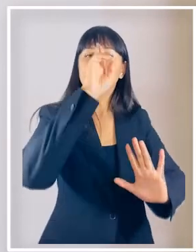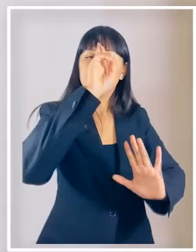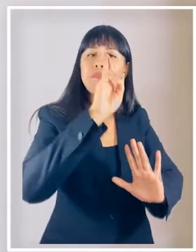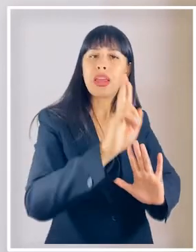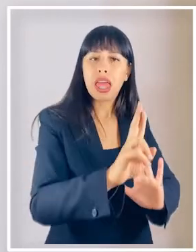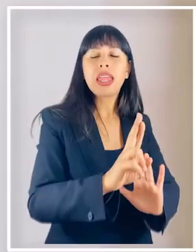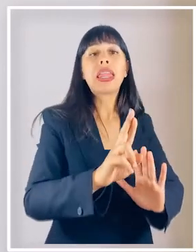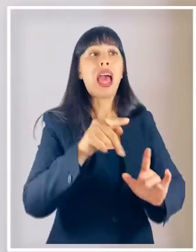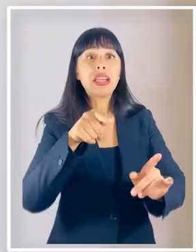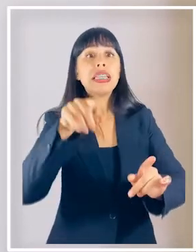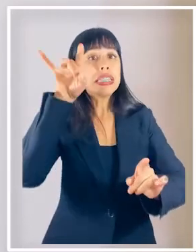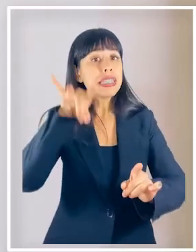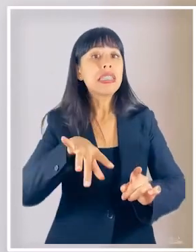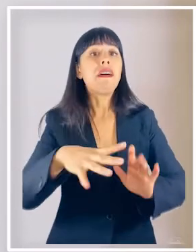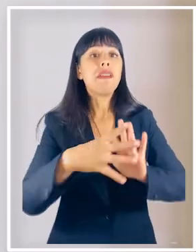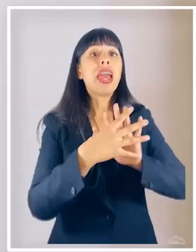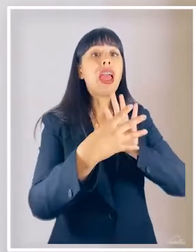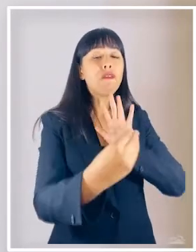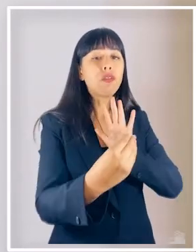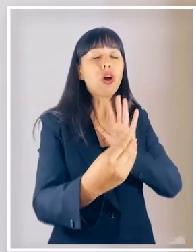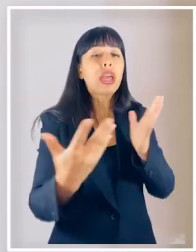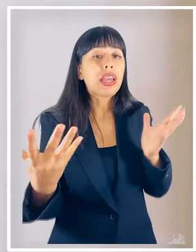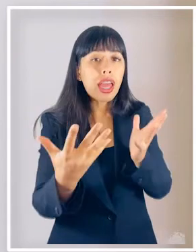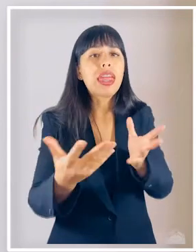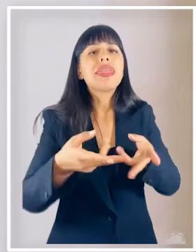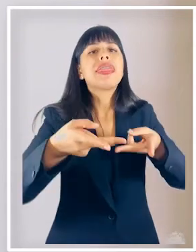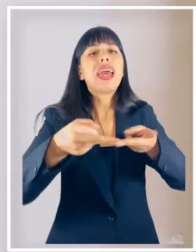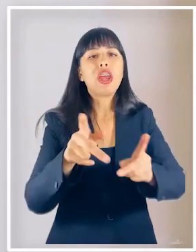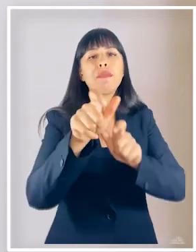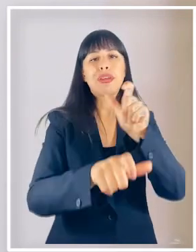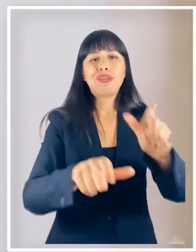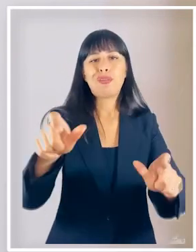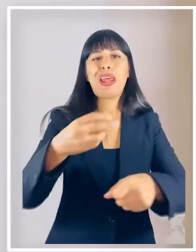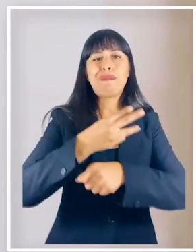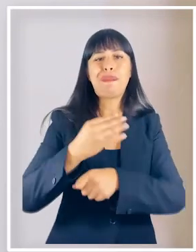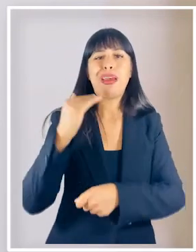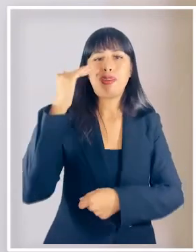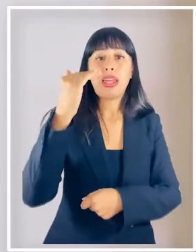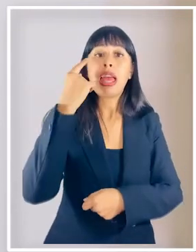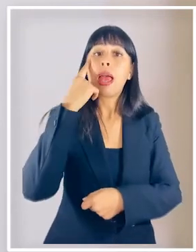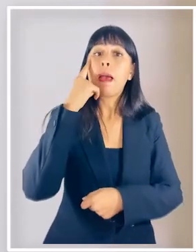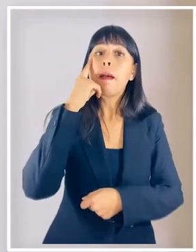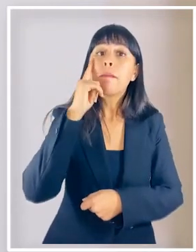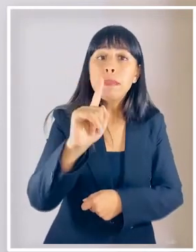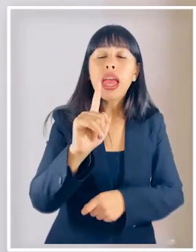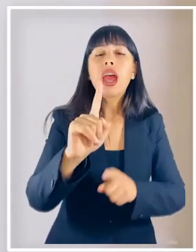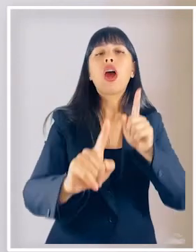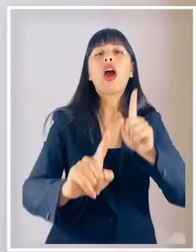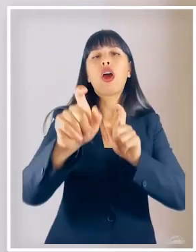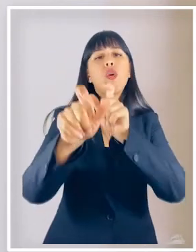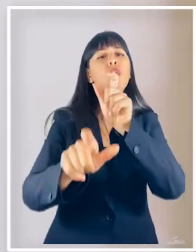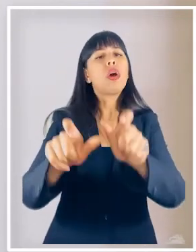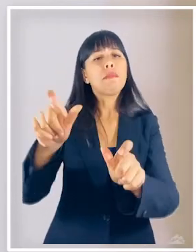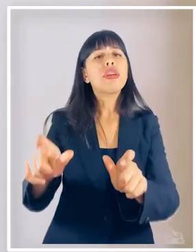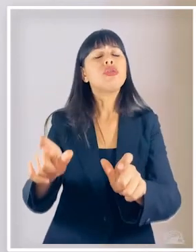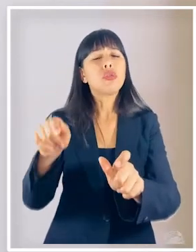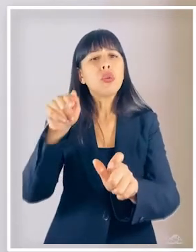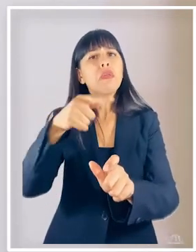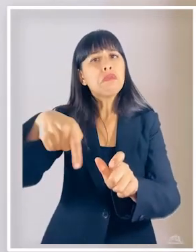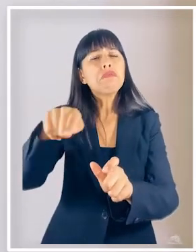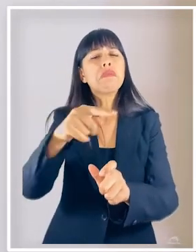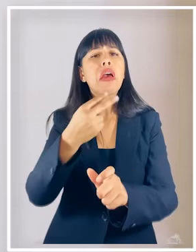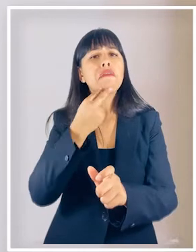desde un enfoque de derechos de las personas mayores sin embargo muchas personas mayores que viven acompañadas